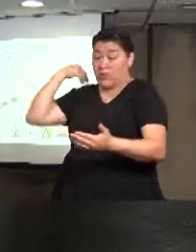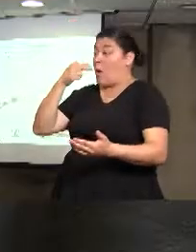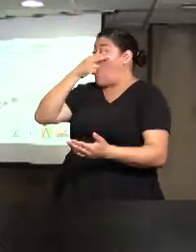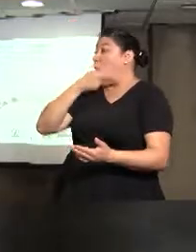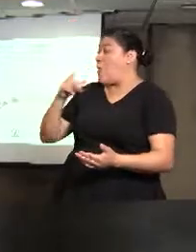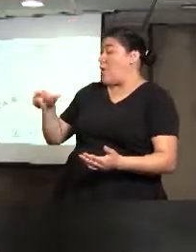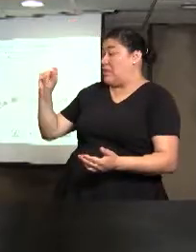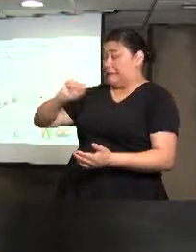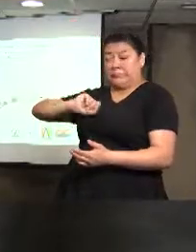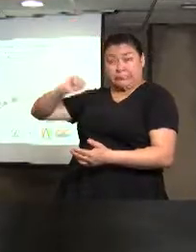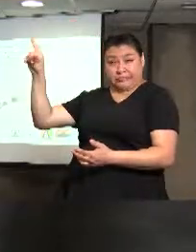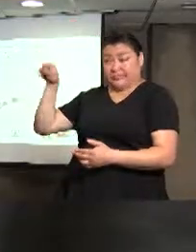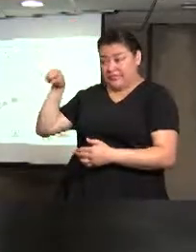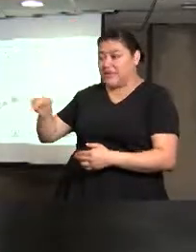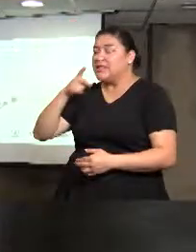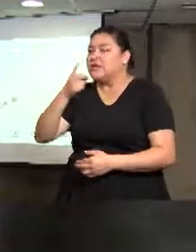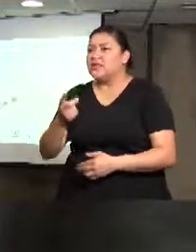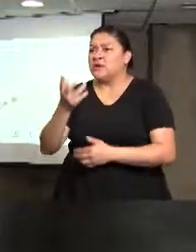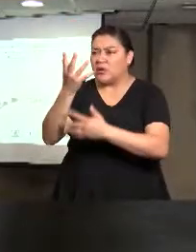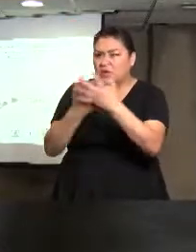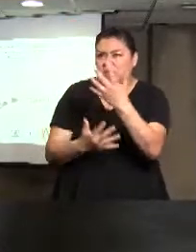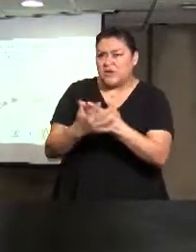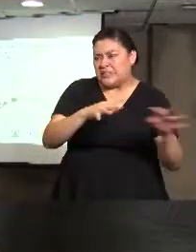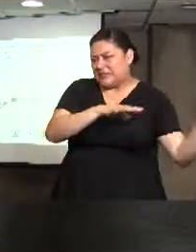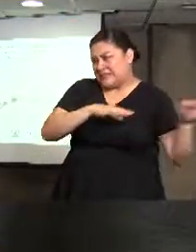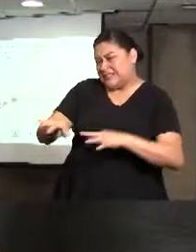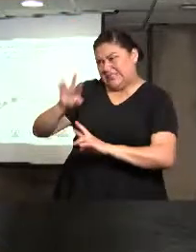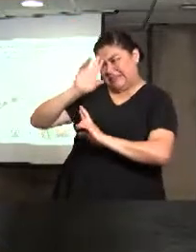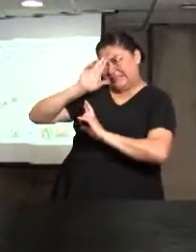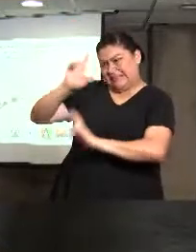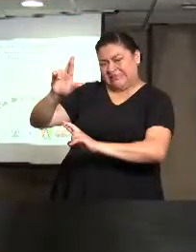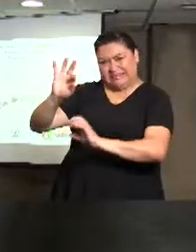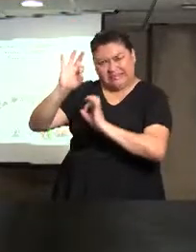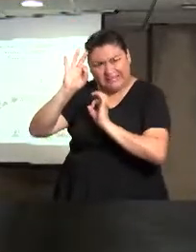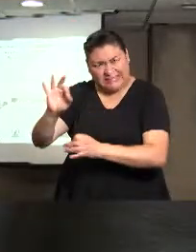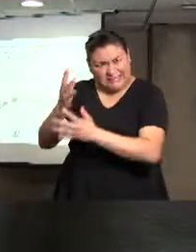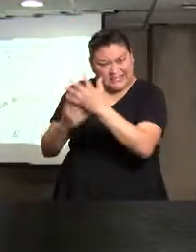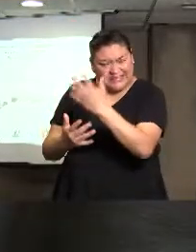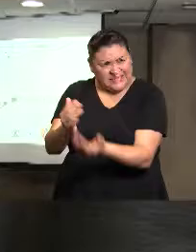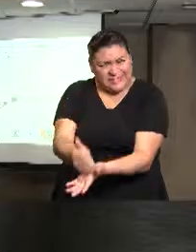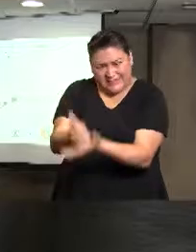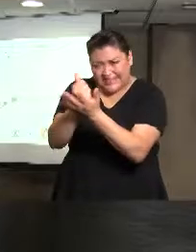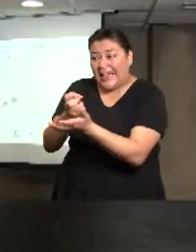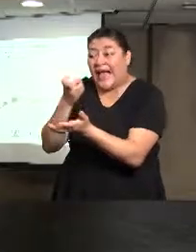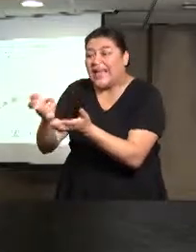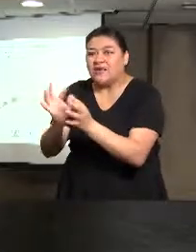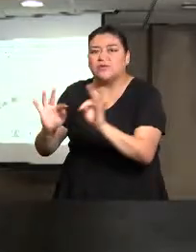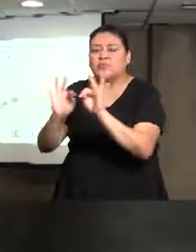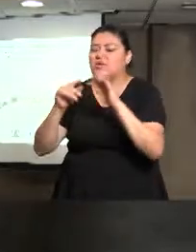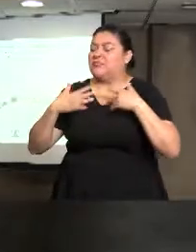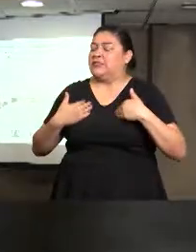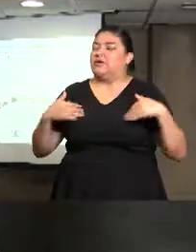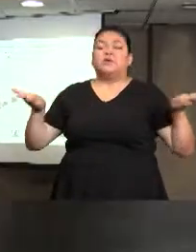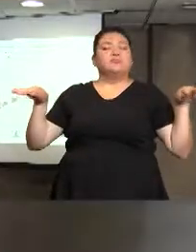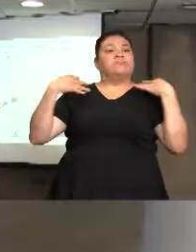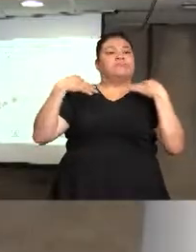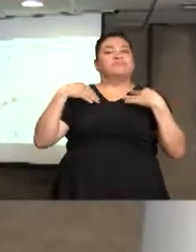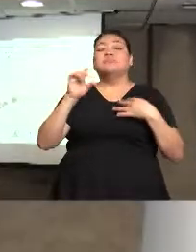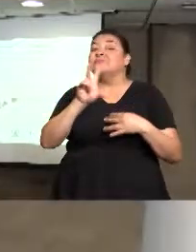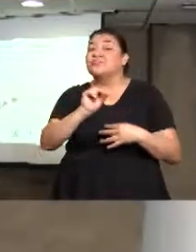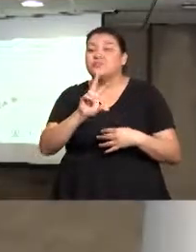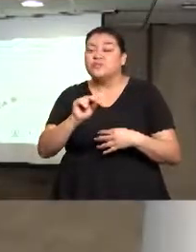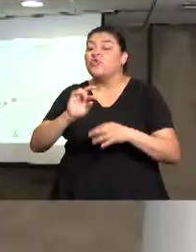a nadie le importa quién se lleva la gloria. Entonces, lo que nosotros queremos hacer aún aquí en esta mesa es que